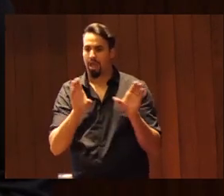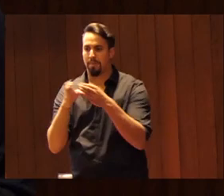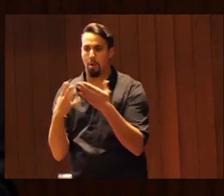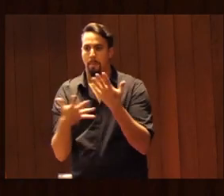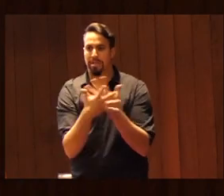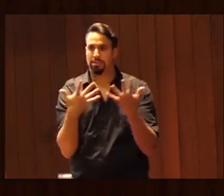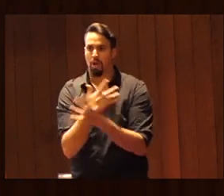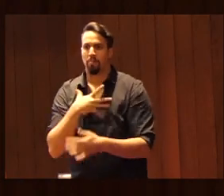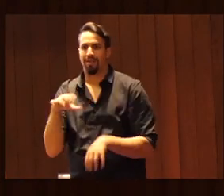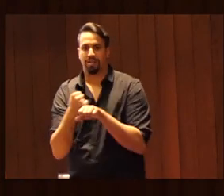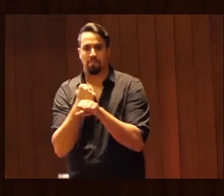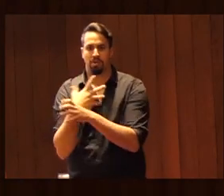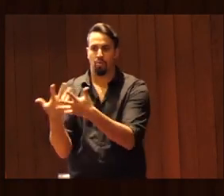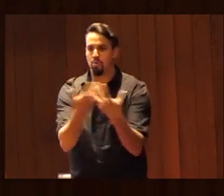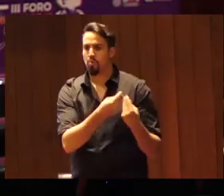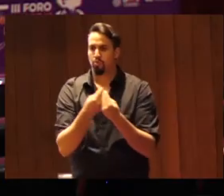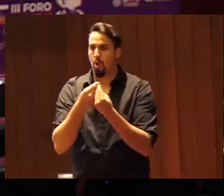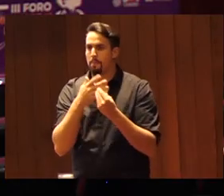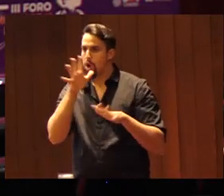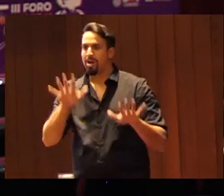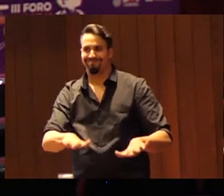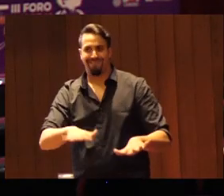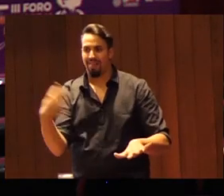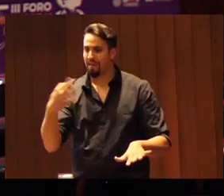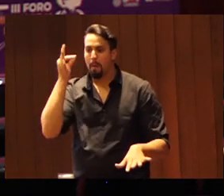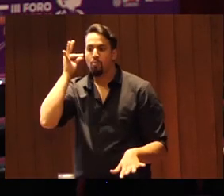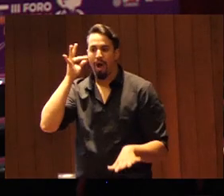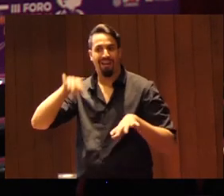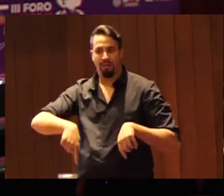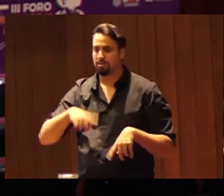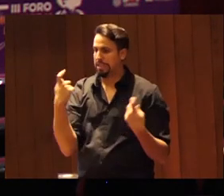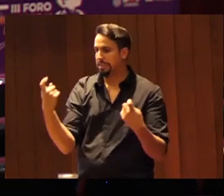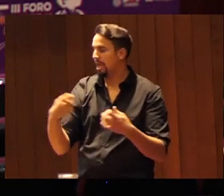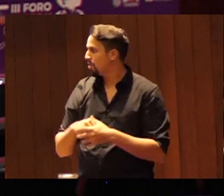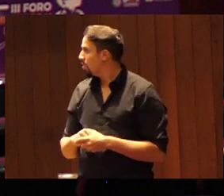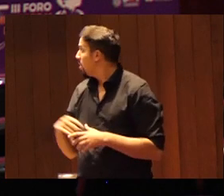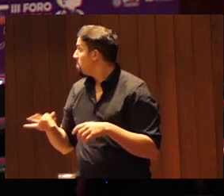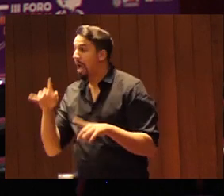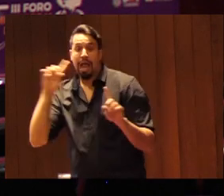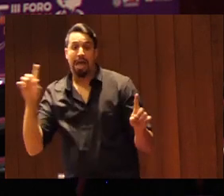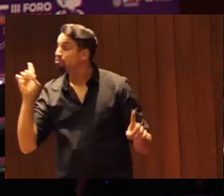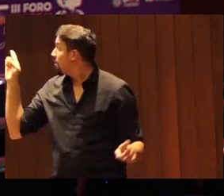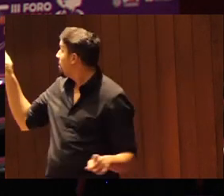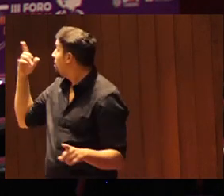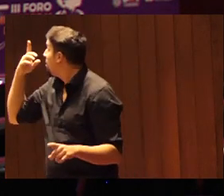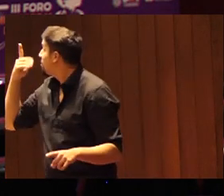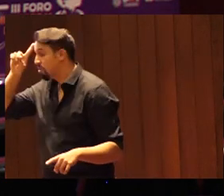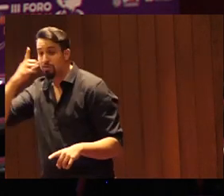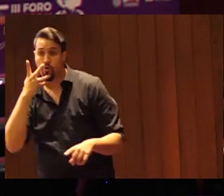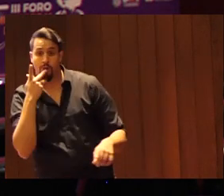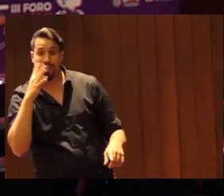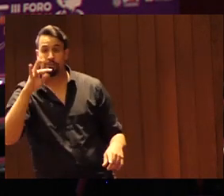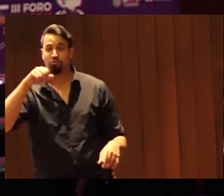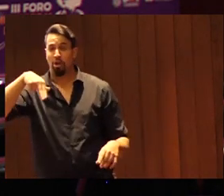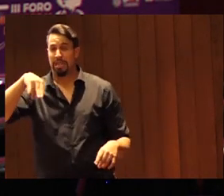trabajéis de forma conjunta, pero la presencia de mujeres también es necesaria. En este caso, no sé si conocéis lo que ocurrió con Toni Nadal